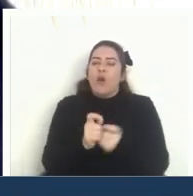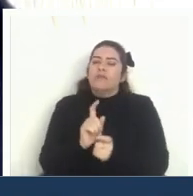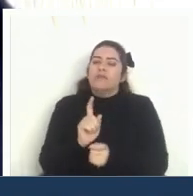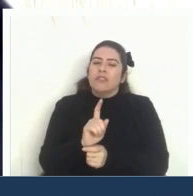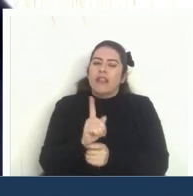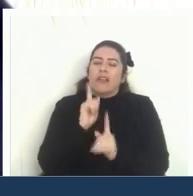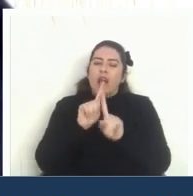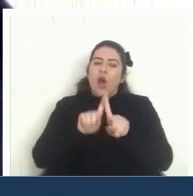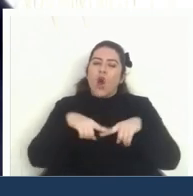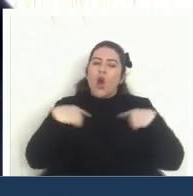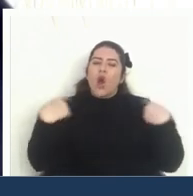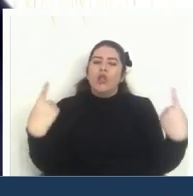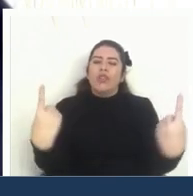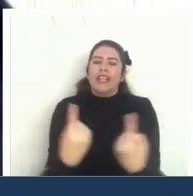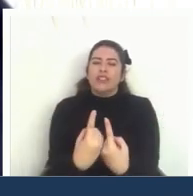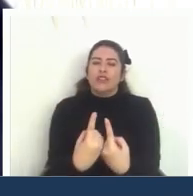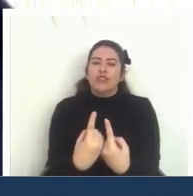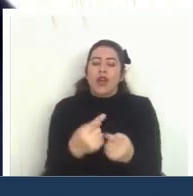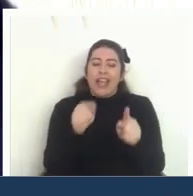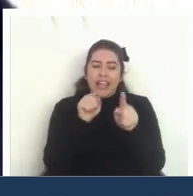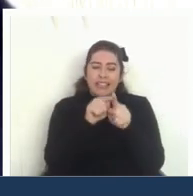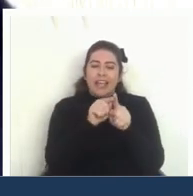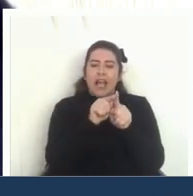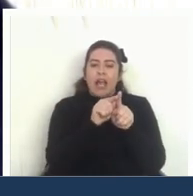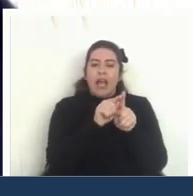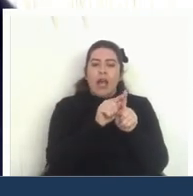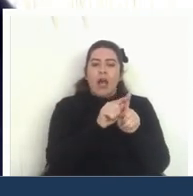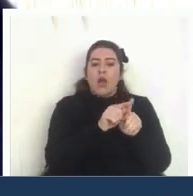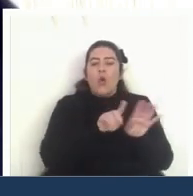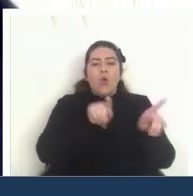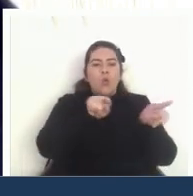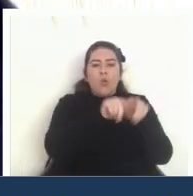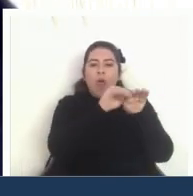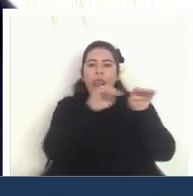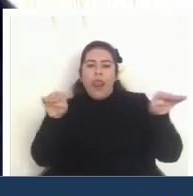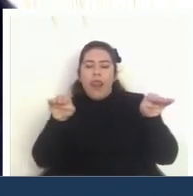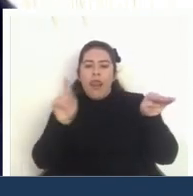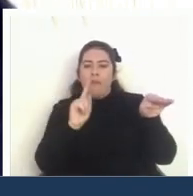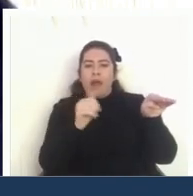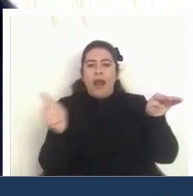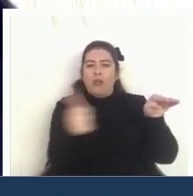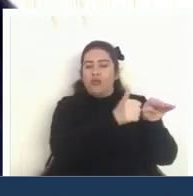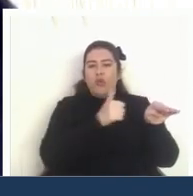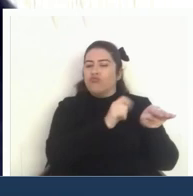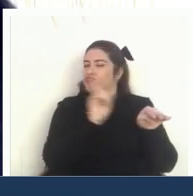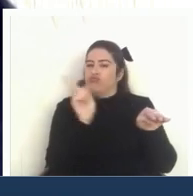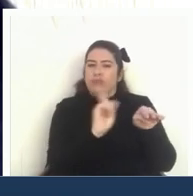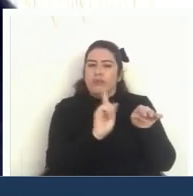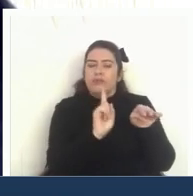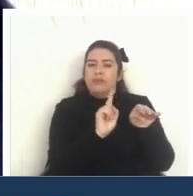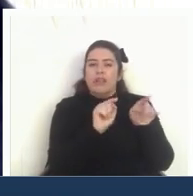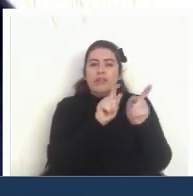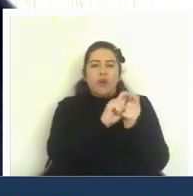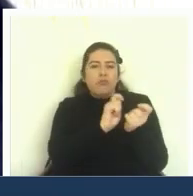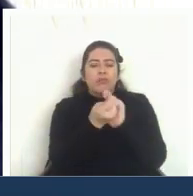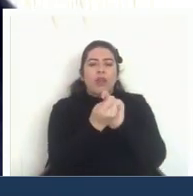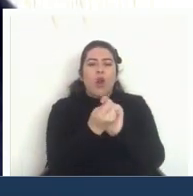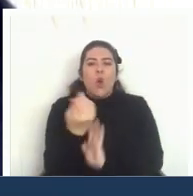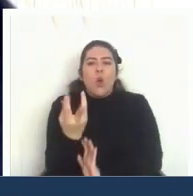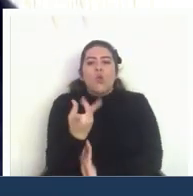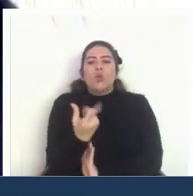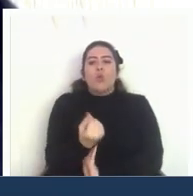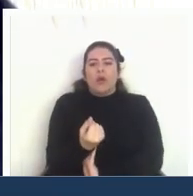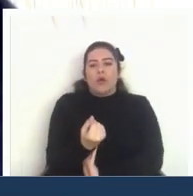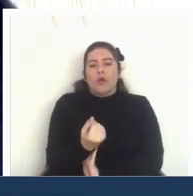contexto de que no debe ser estandarizado ni censal y que no necesariamente va a ser traducido en un número y que no necesariamente